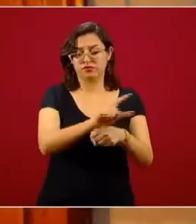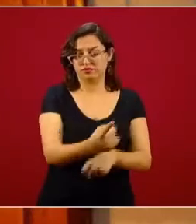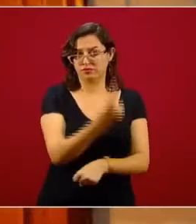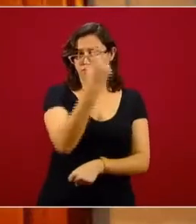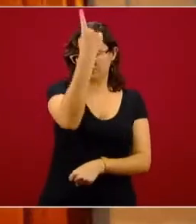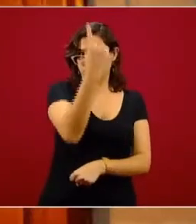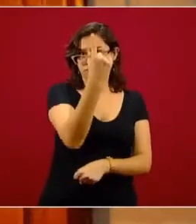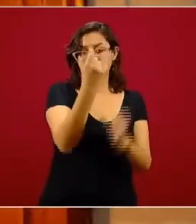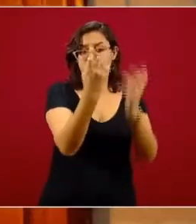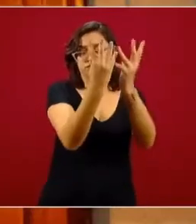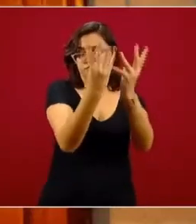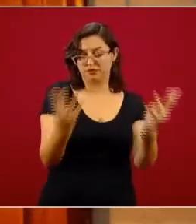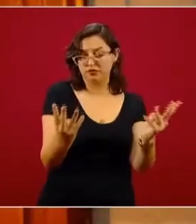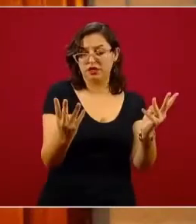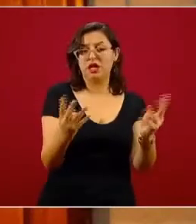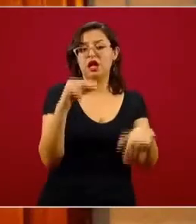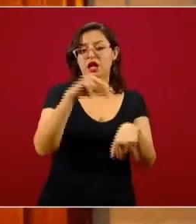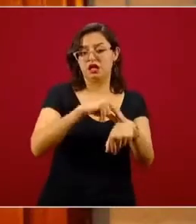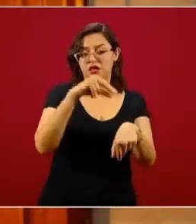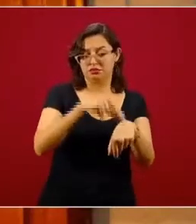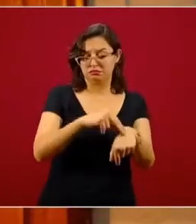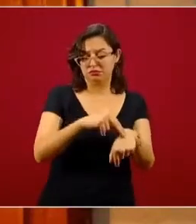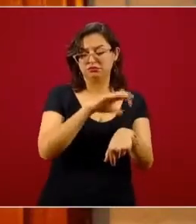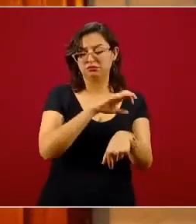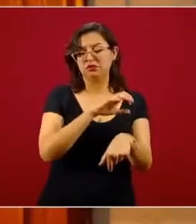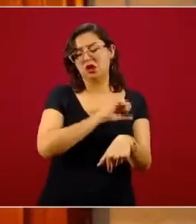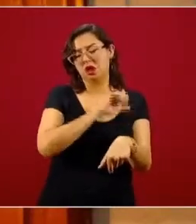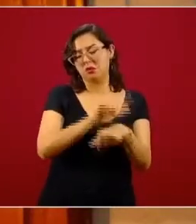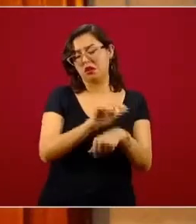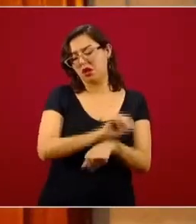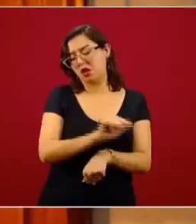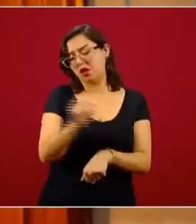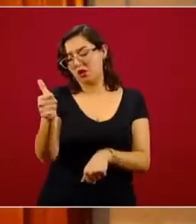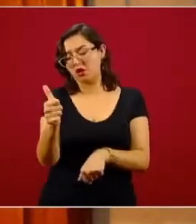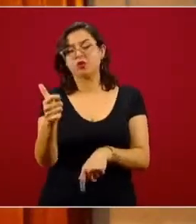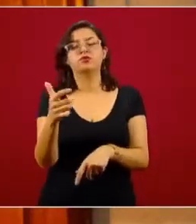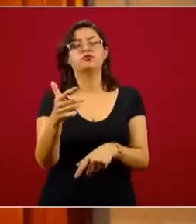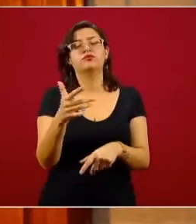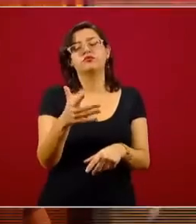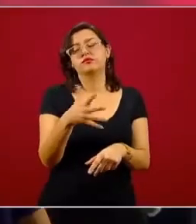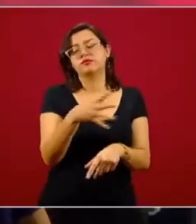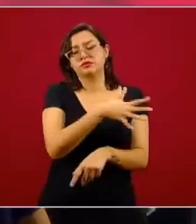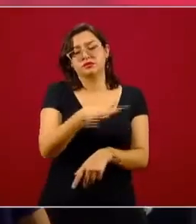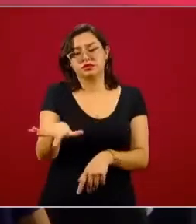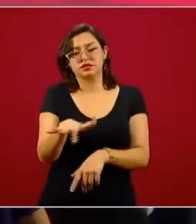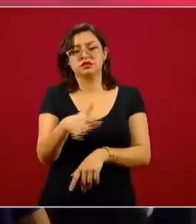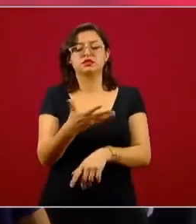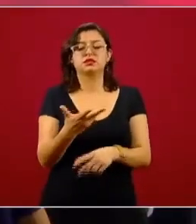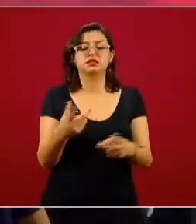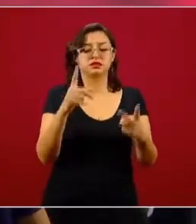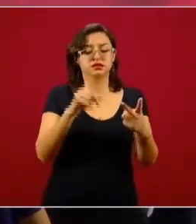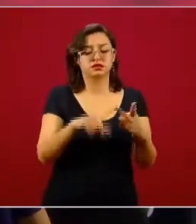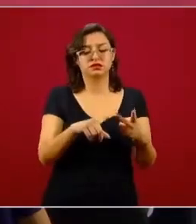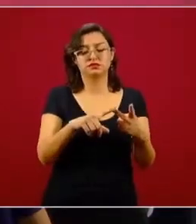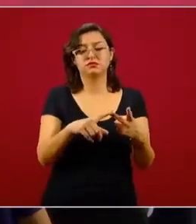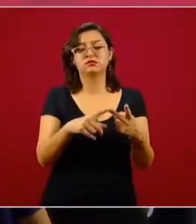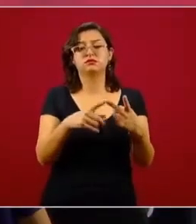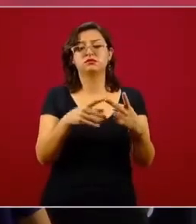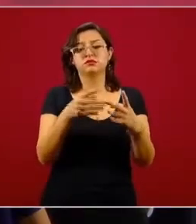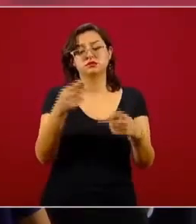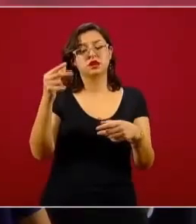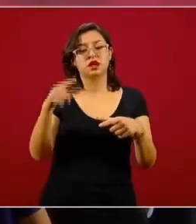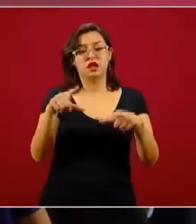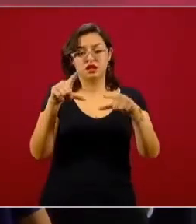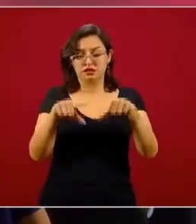que son de otras especialidades o son médicos generales, familiares y no familiares, como les decimos en el IMSS, enfermeras especialistas,